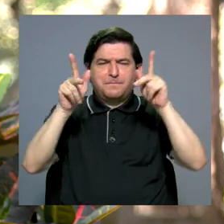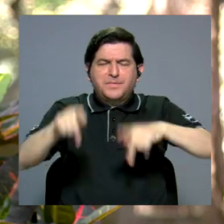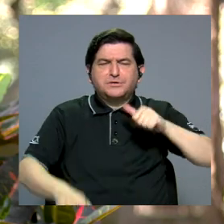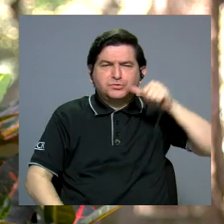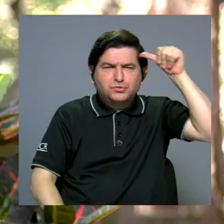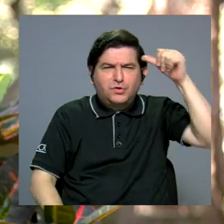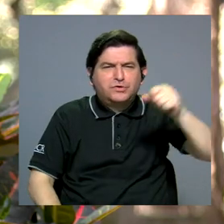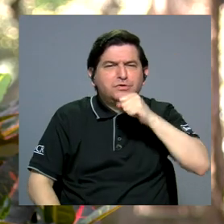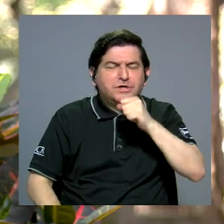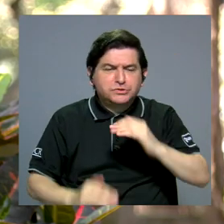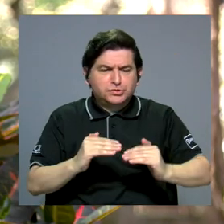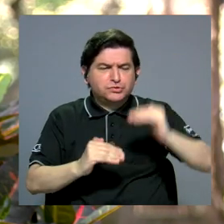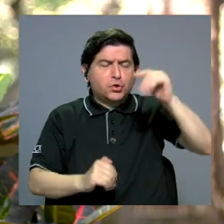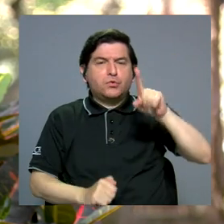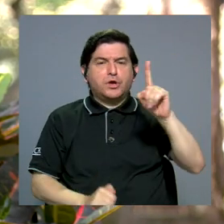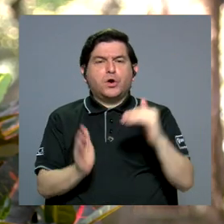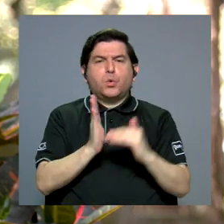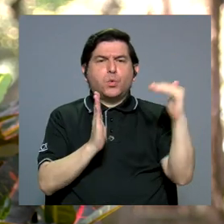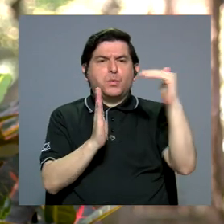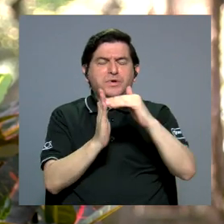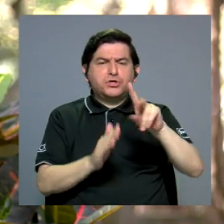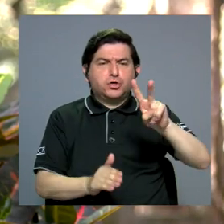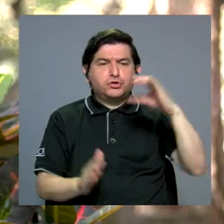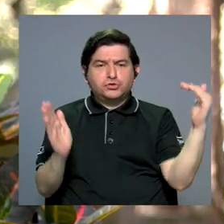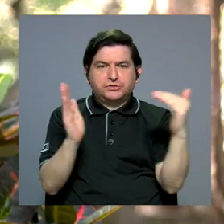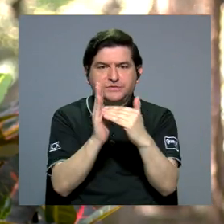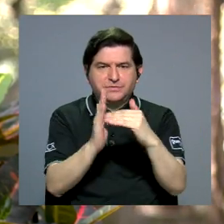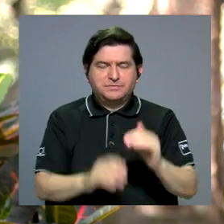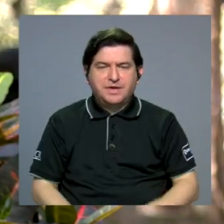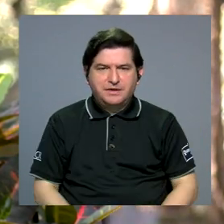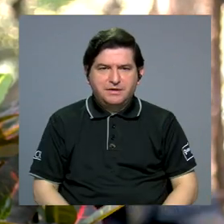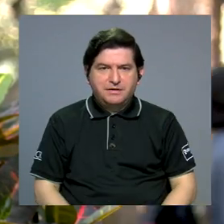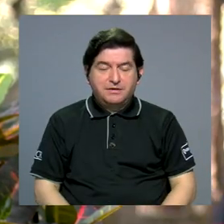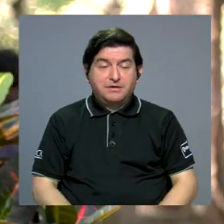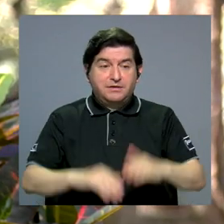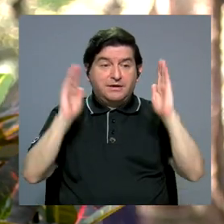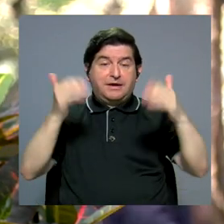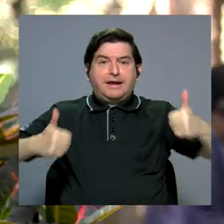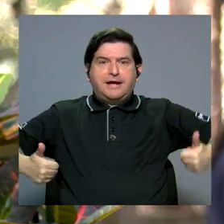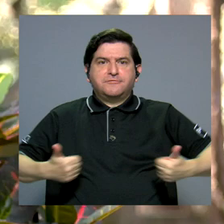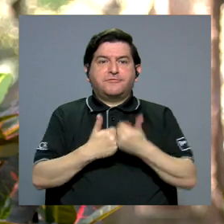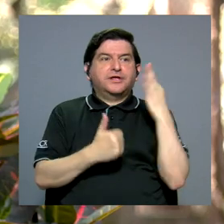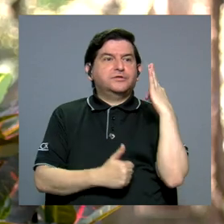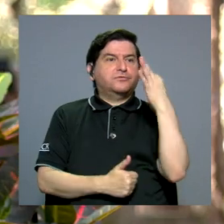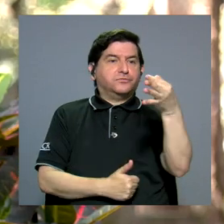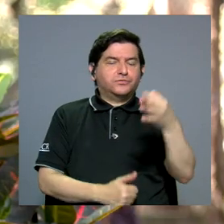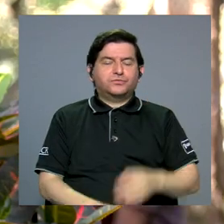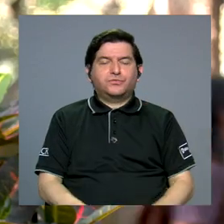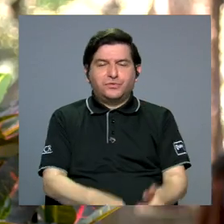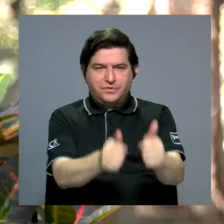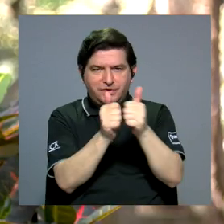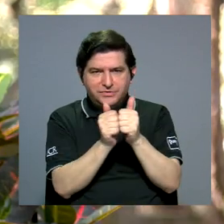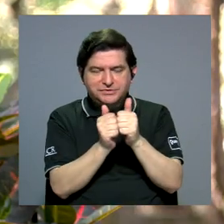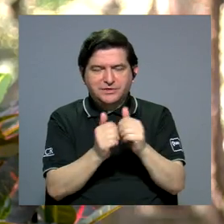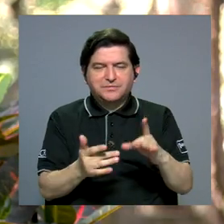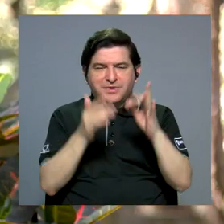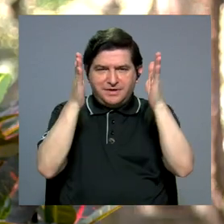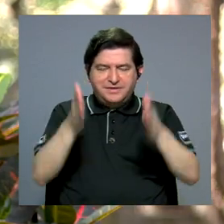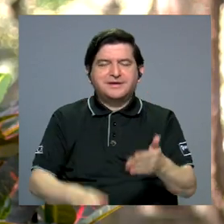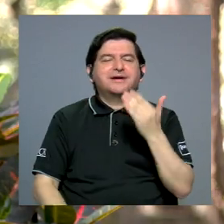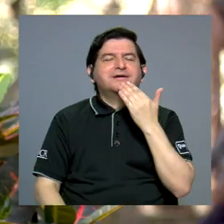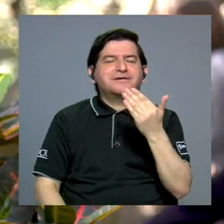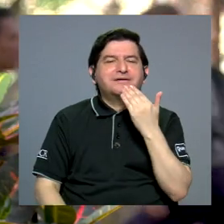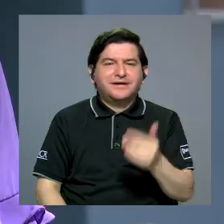de personas adultas mayores superior a 1.200.000. Entonces, ante este gran desafío que se viene, nos acompaña la especialista.